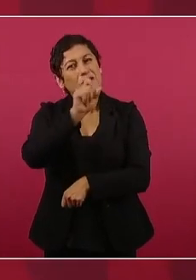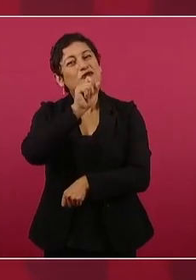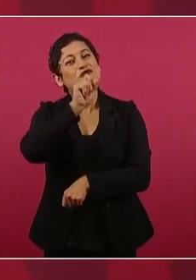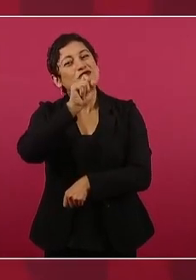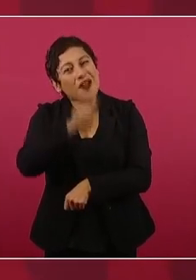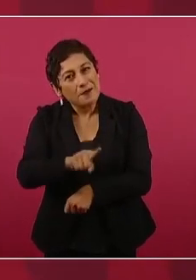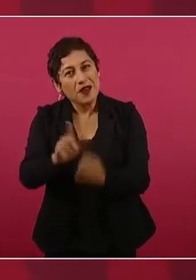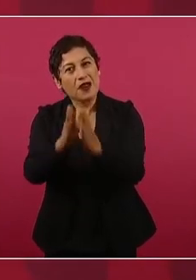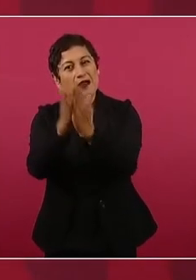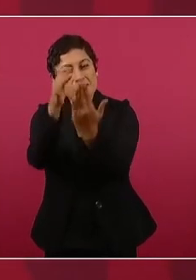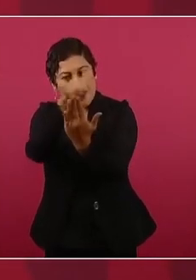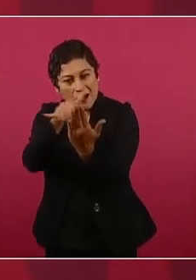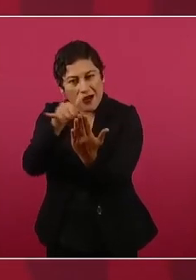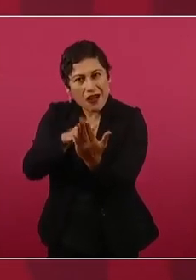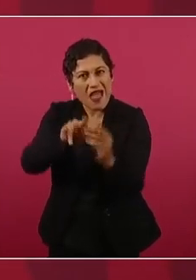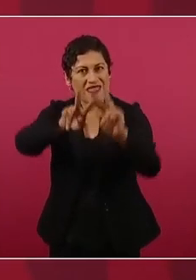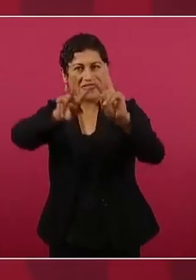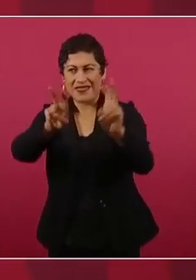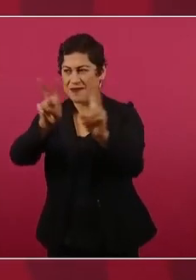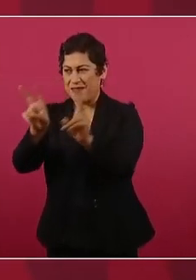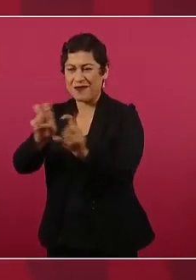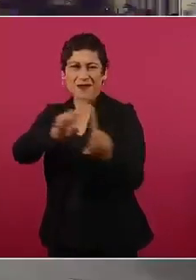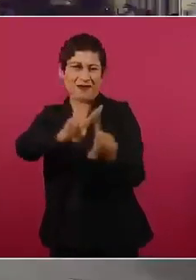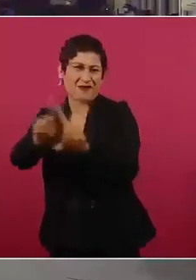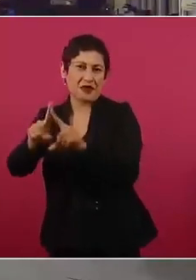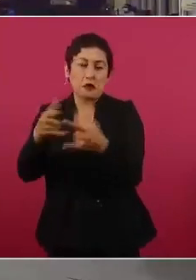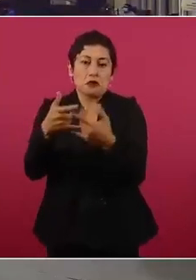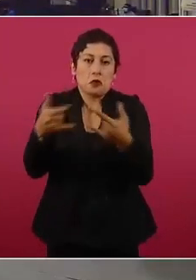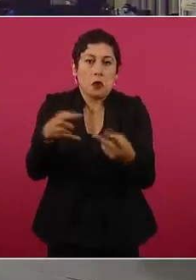historia, filosofía, literatura.